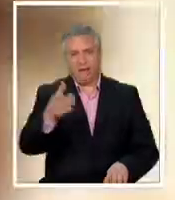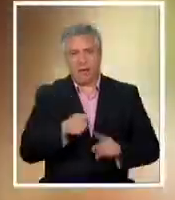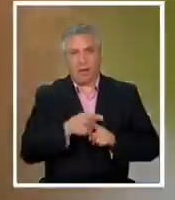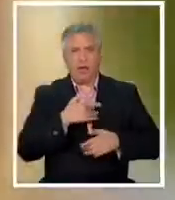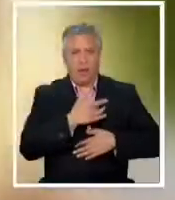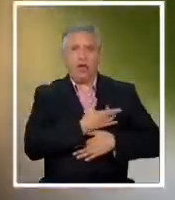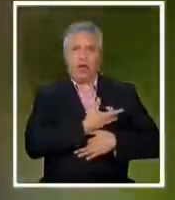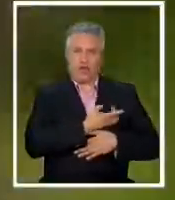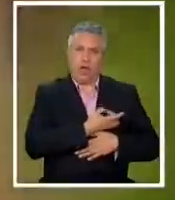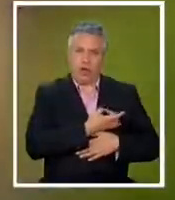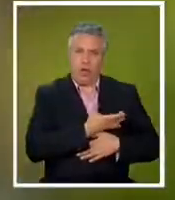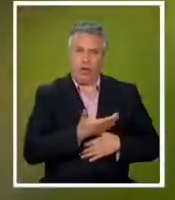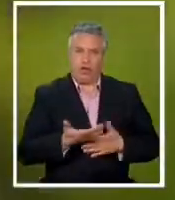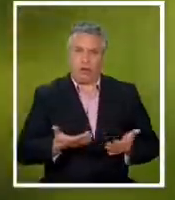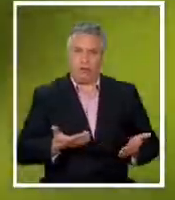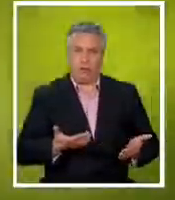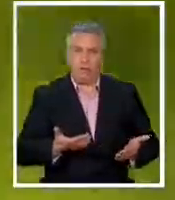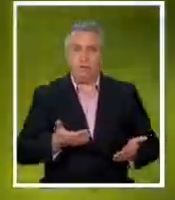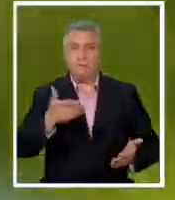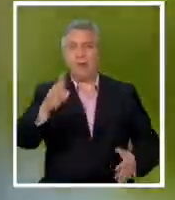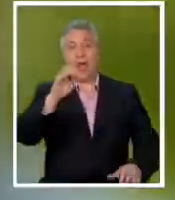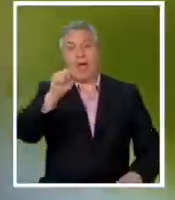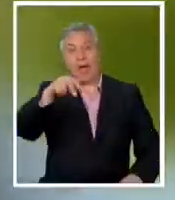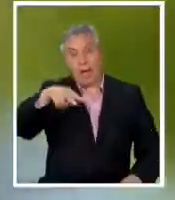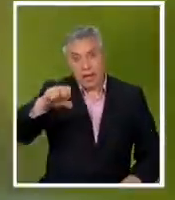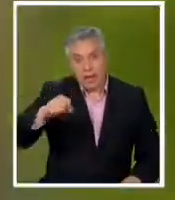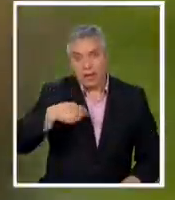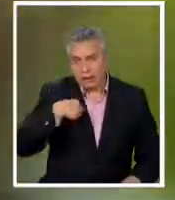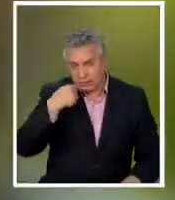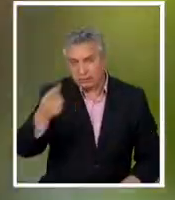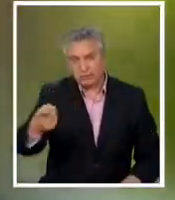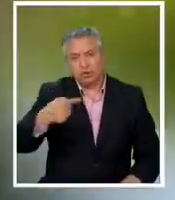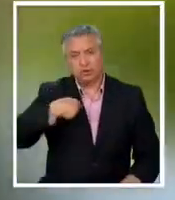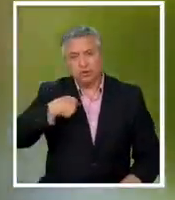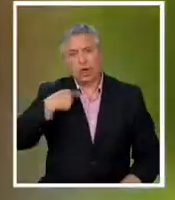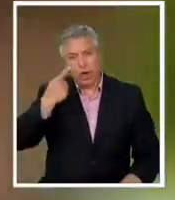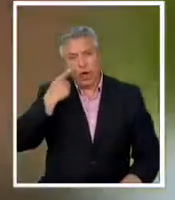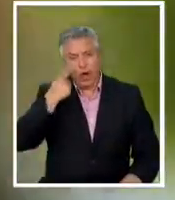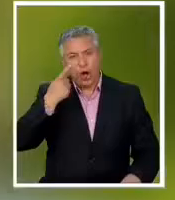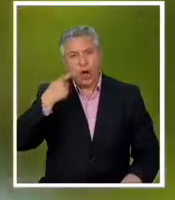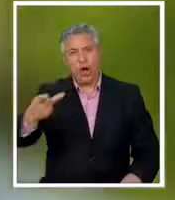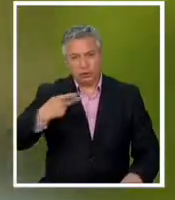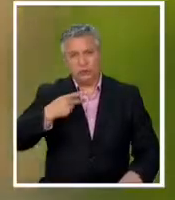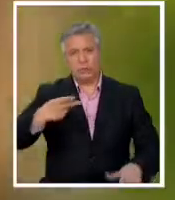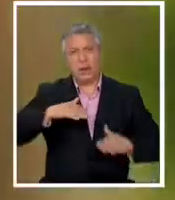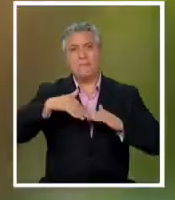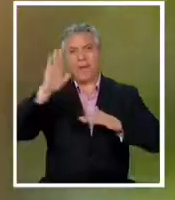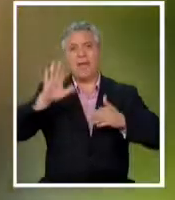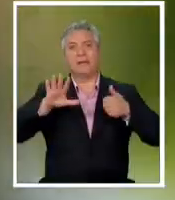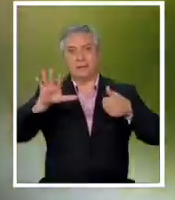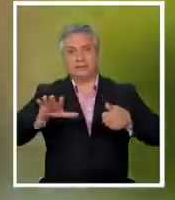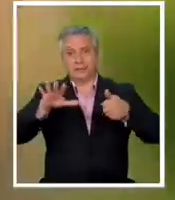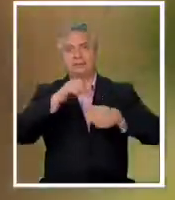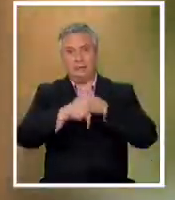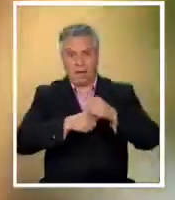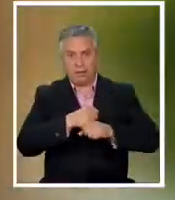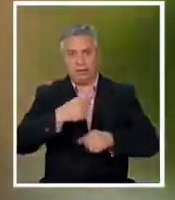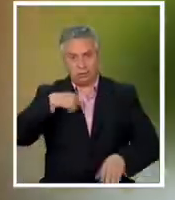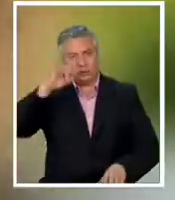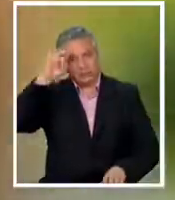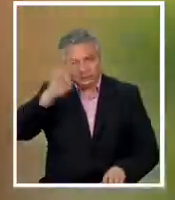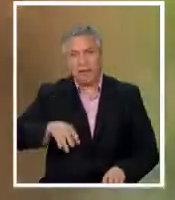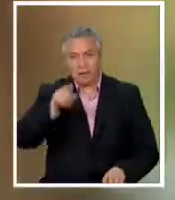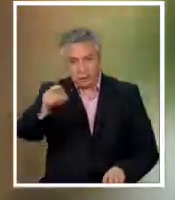Ana nos conocemos desde hace más de 16 años y sé que eres muy